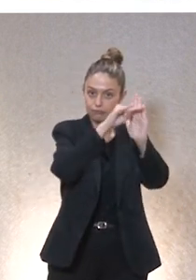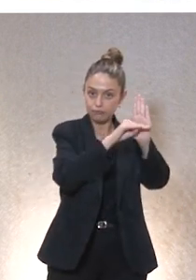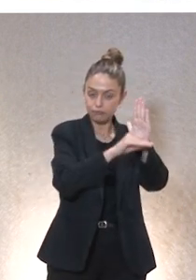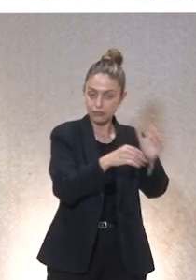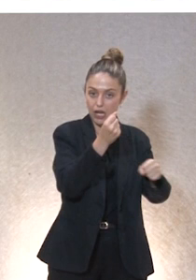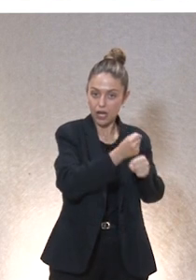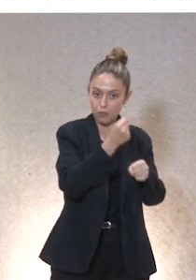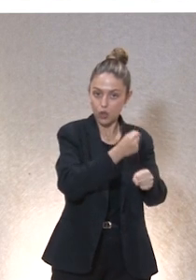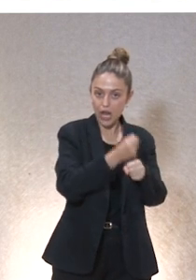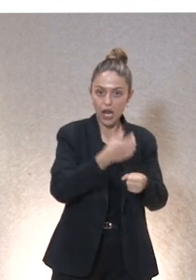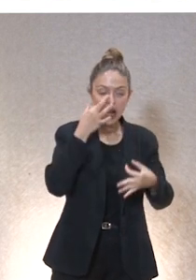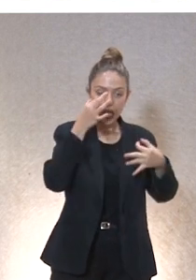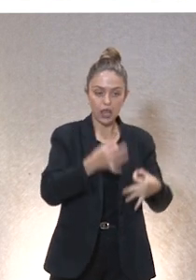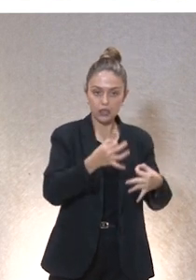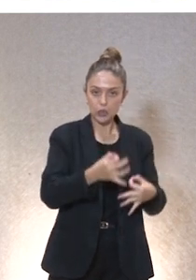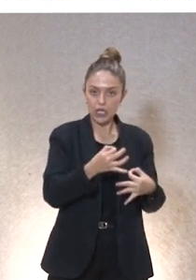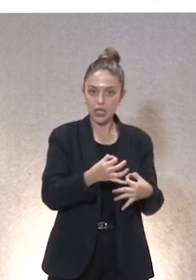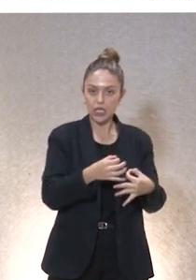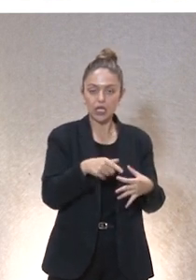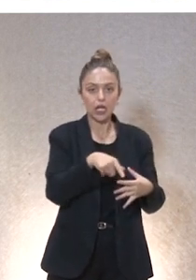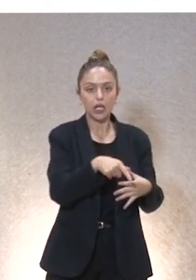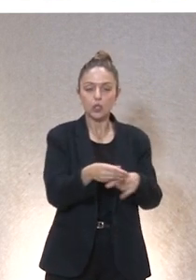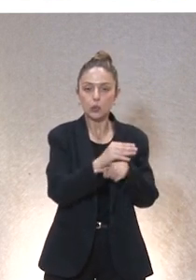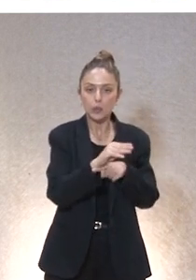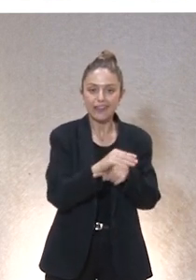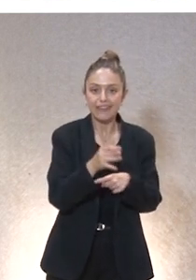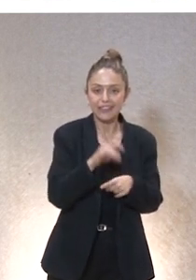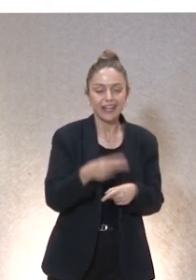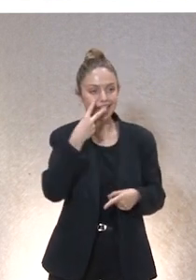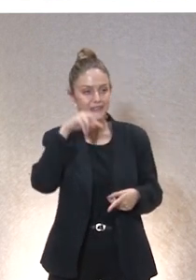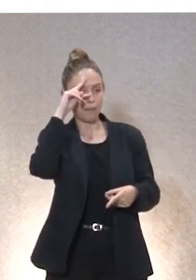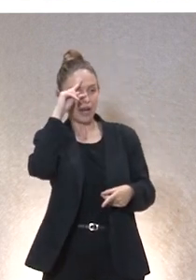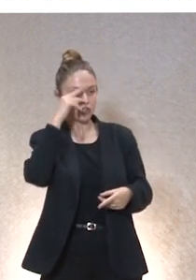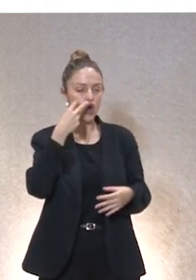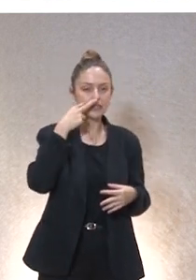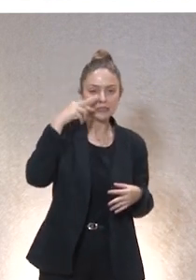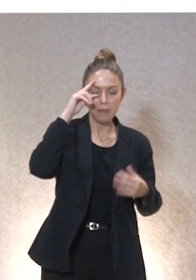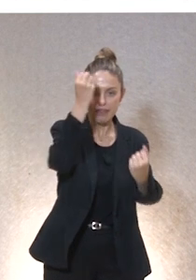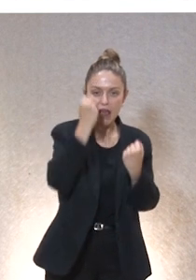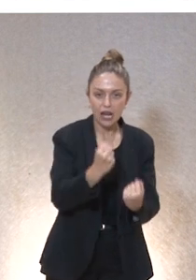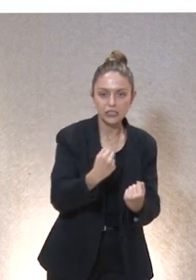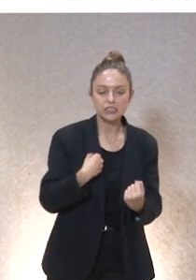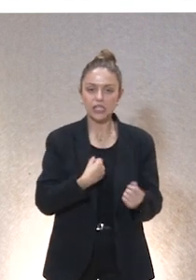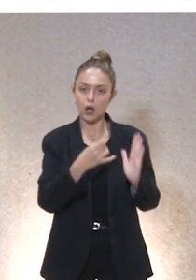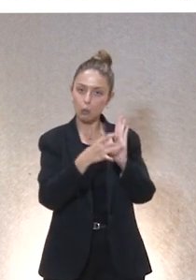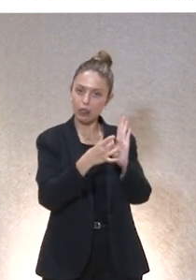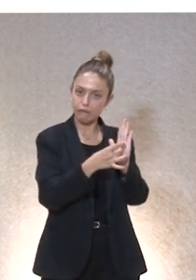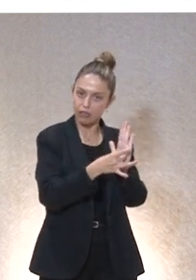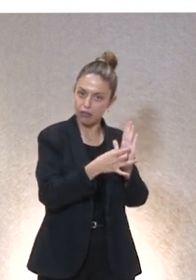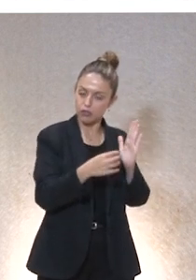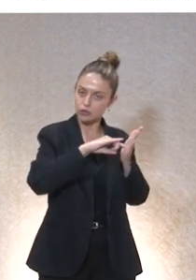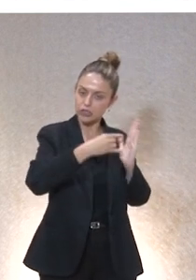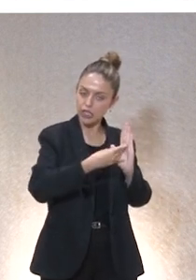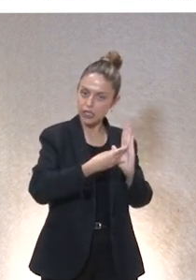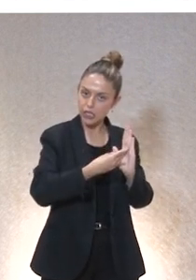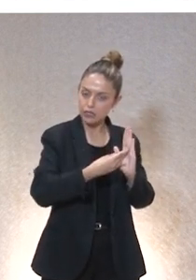laboral racionalizar crecimiento económico quienes son los cuidadores tienen que ser expertos tienen que ser especialistas se les pide cualificación técnica que es lo